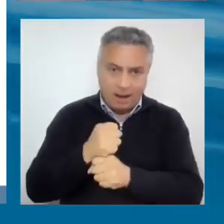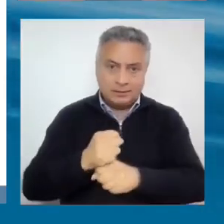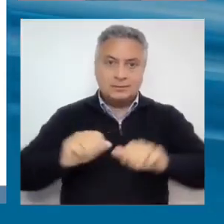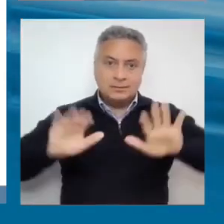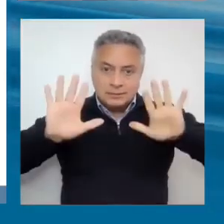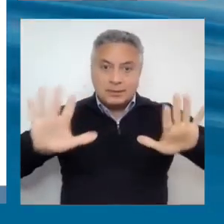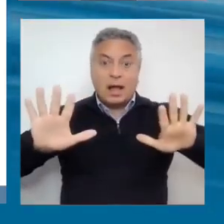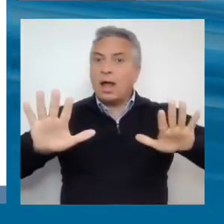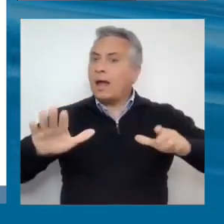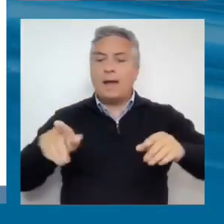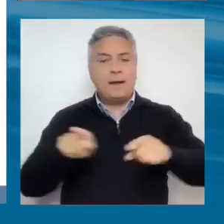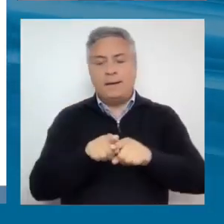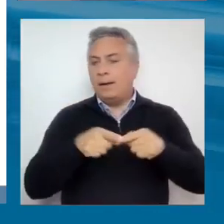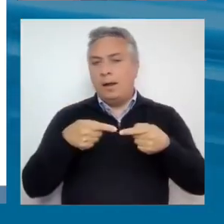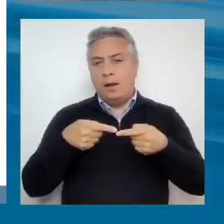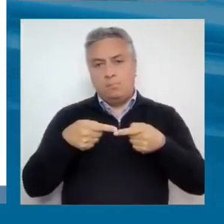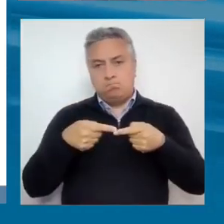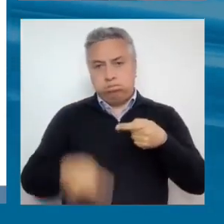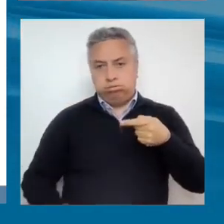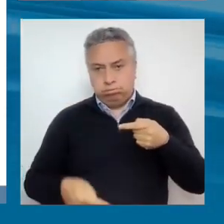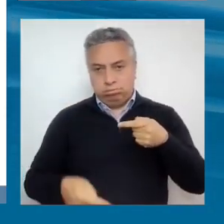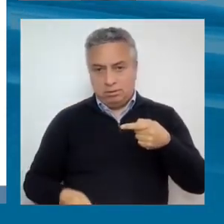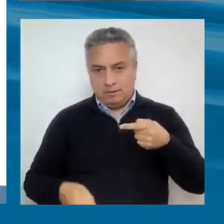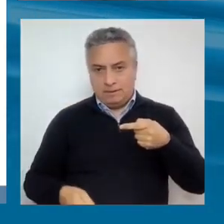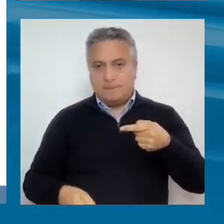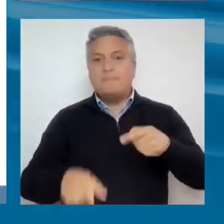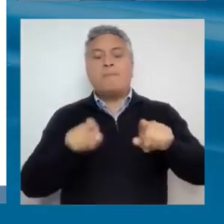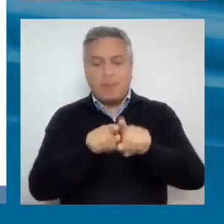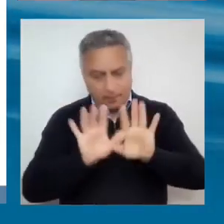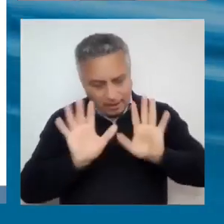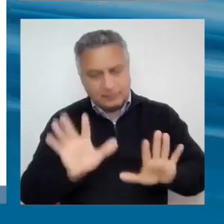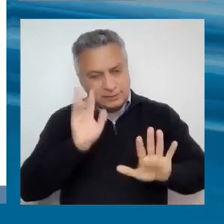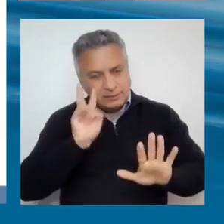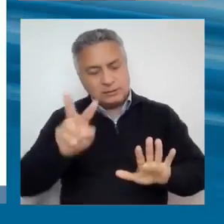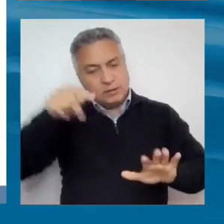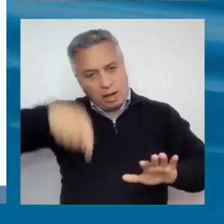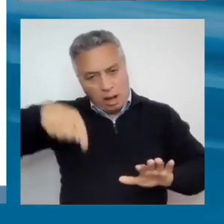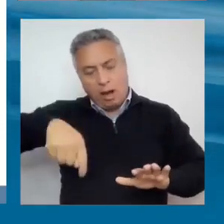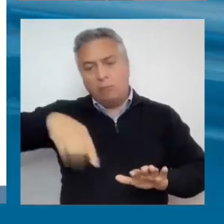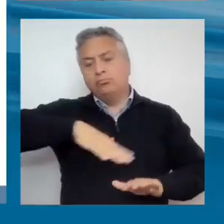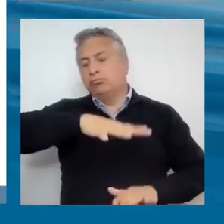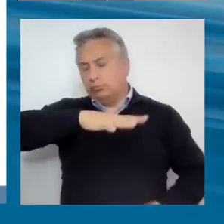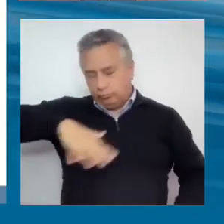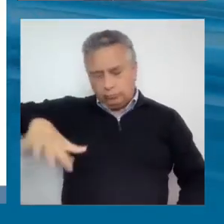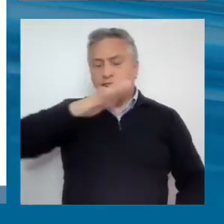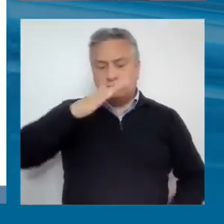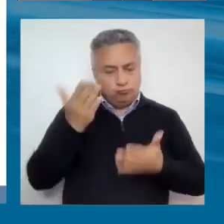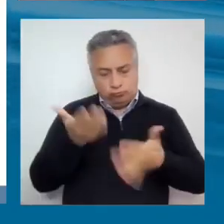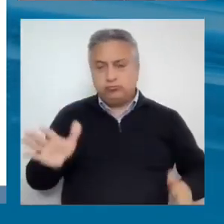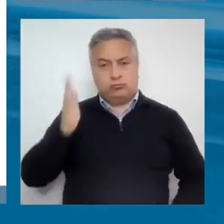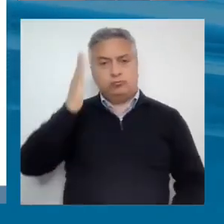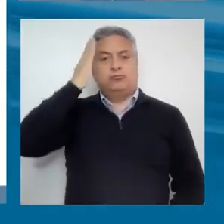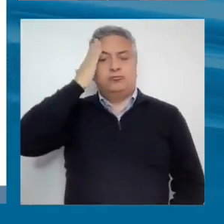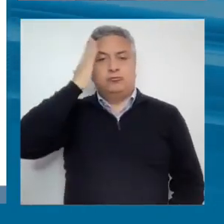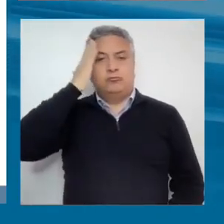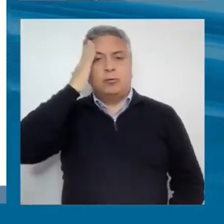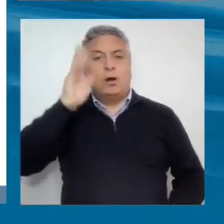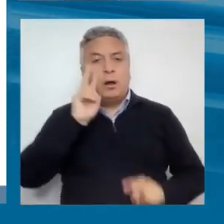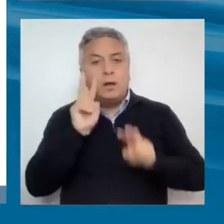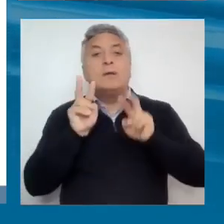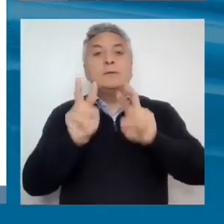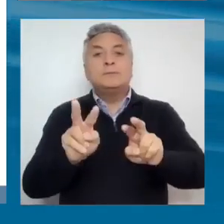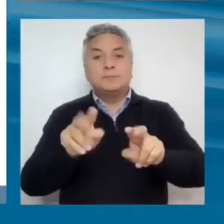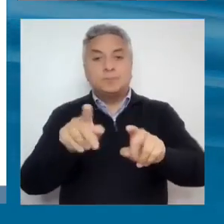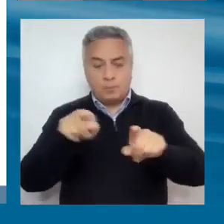Y además, si vemos esa línea hacia adelante y con las perspectivas de lo que ya sabemos, o por lo menos se proyecta que van a ser los